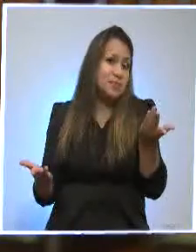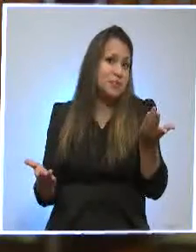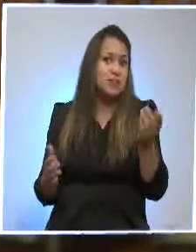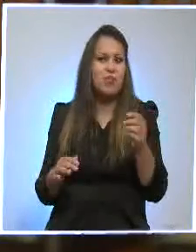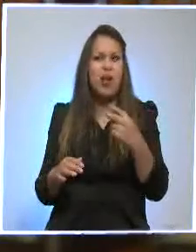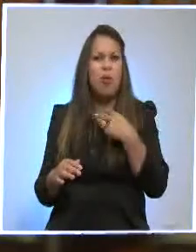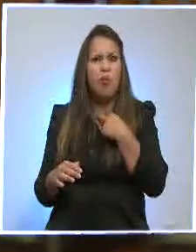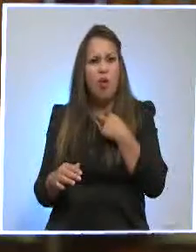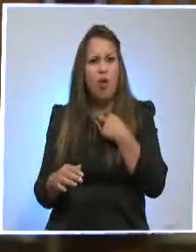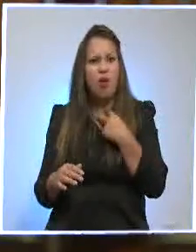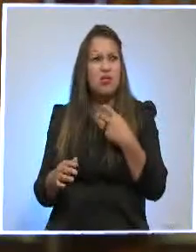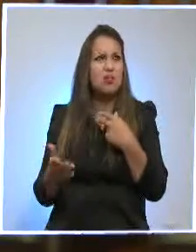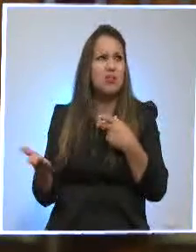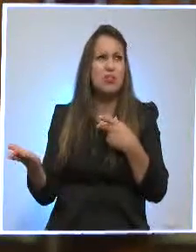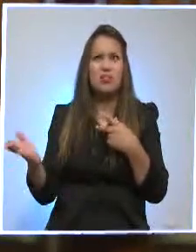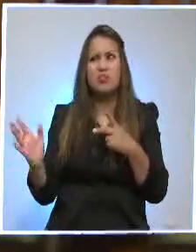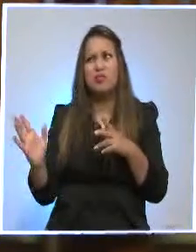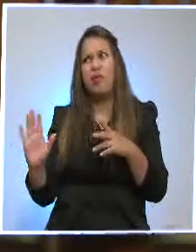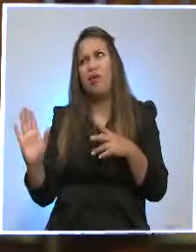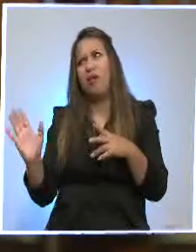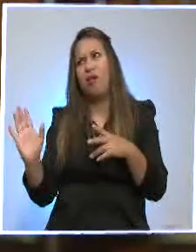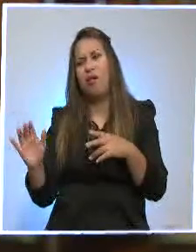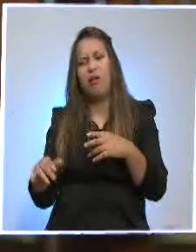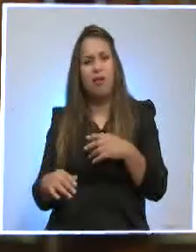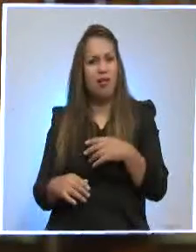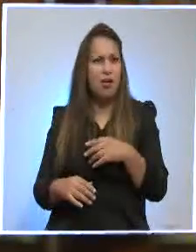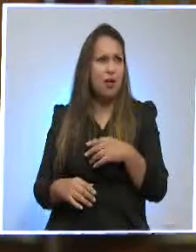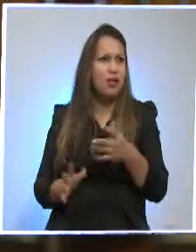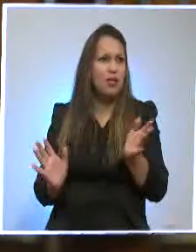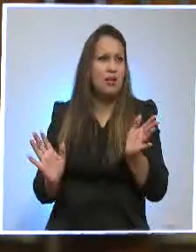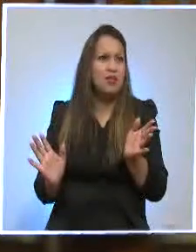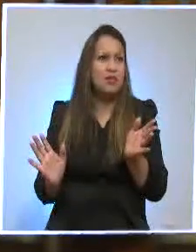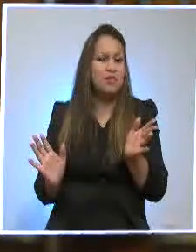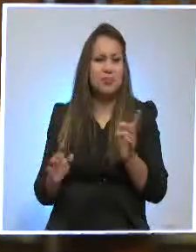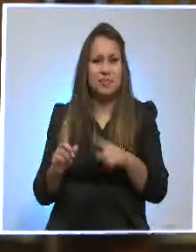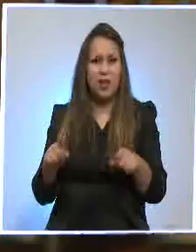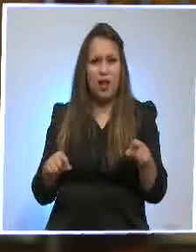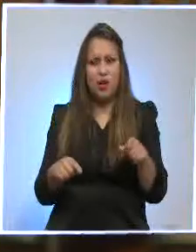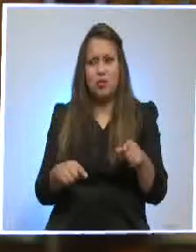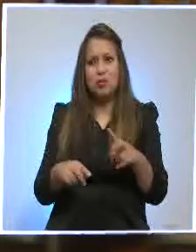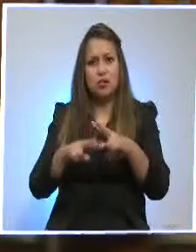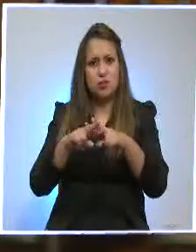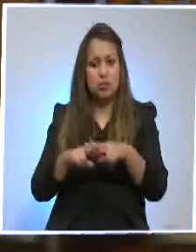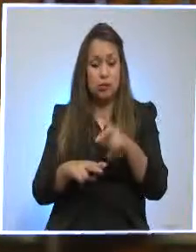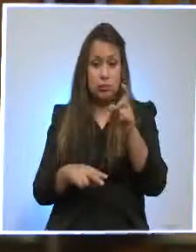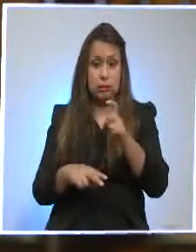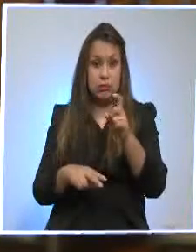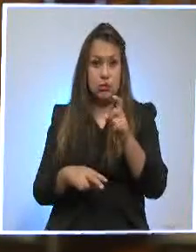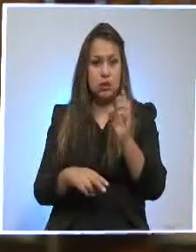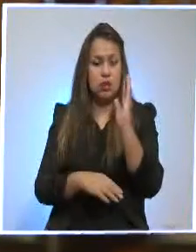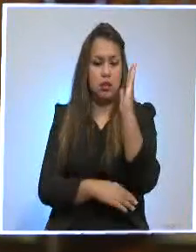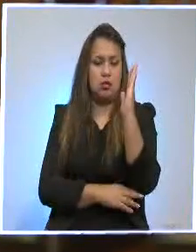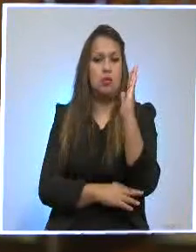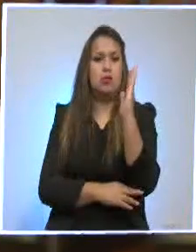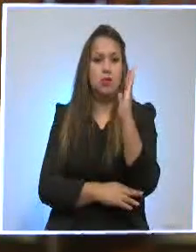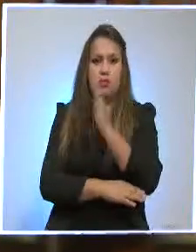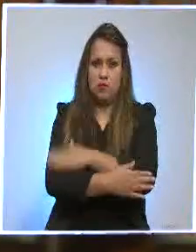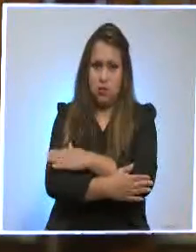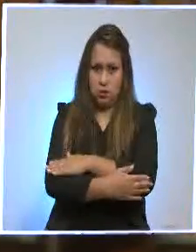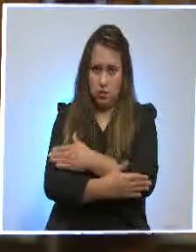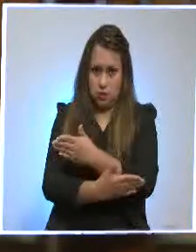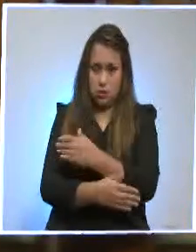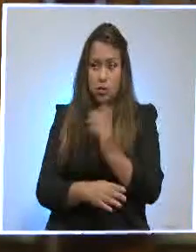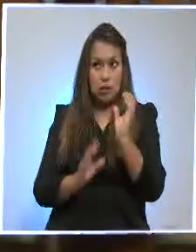voces agoreras del desastre. Así como me parece que los analistas tenemos que ser objetivos, felicitar lo que está bien y